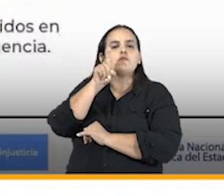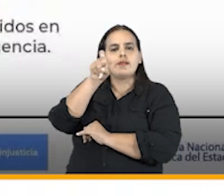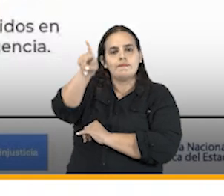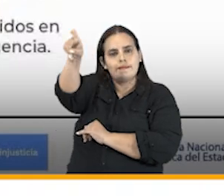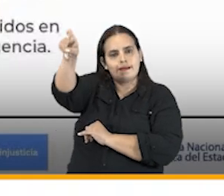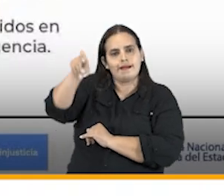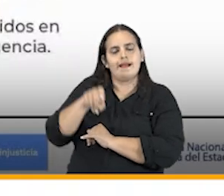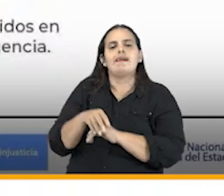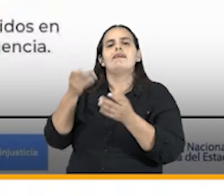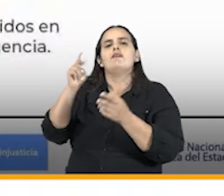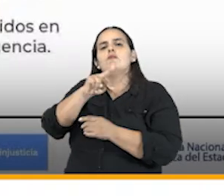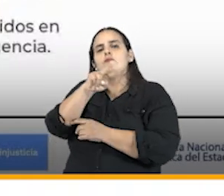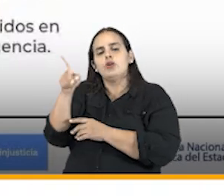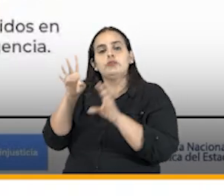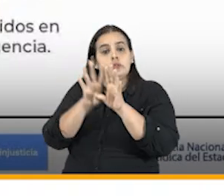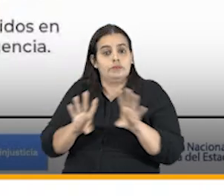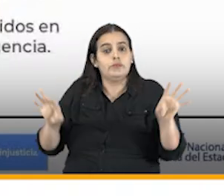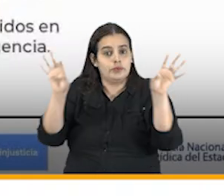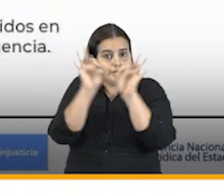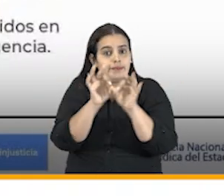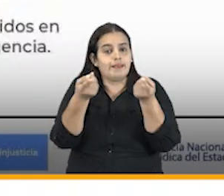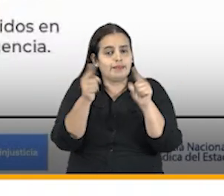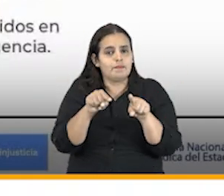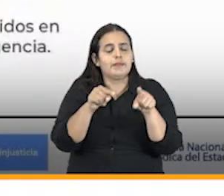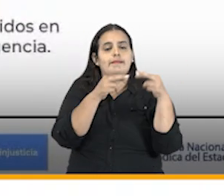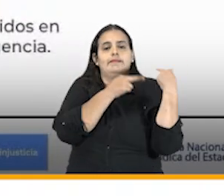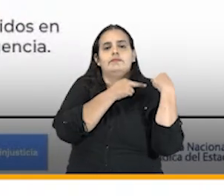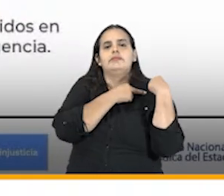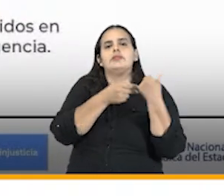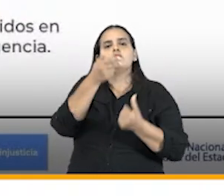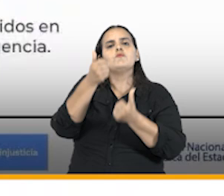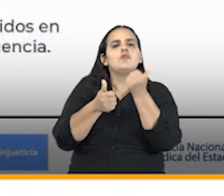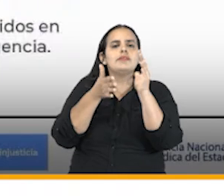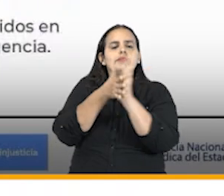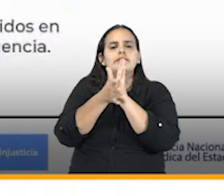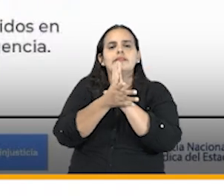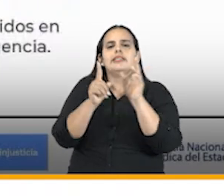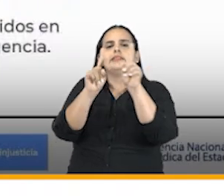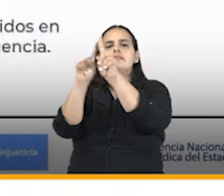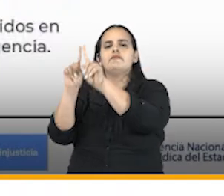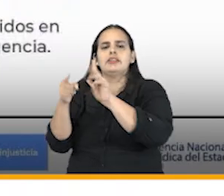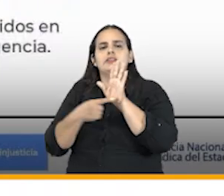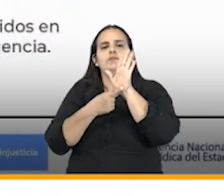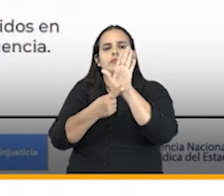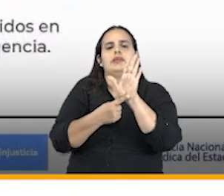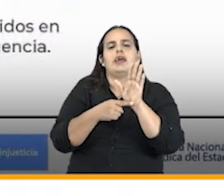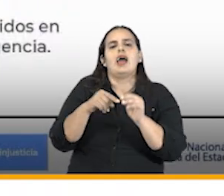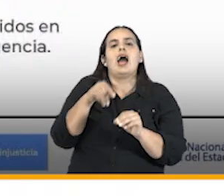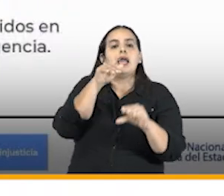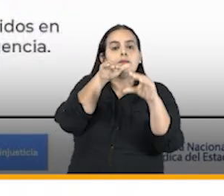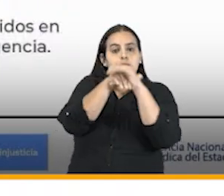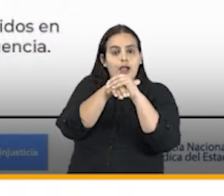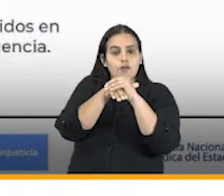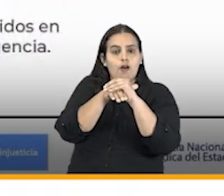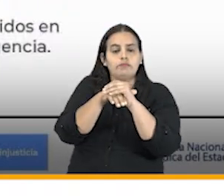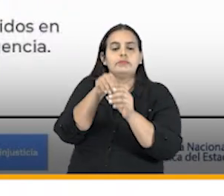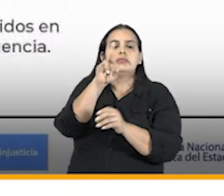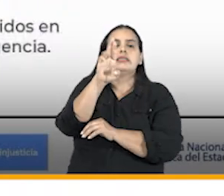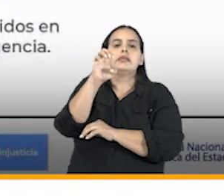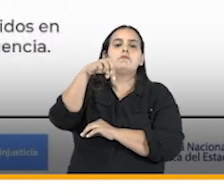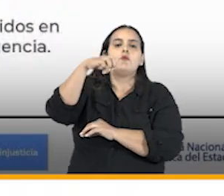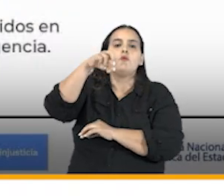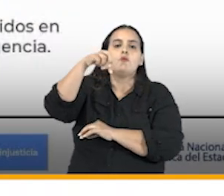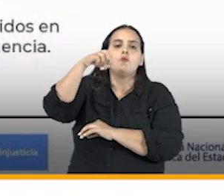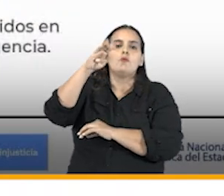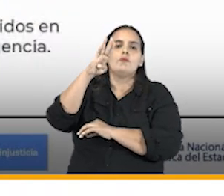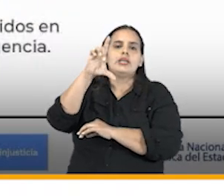y un pleito también muy importante derivado de una diferencia que se presentó entre el Banco de la República y las aseguradoras por